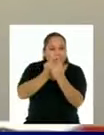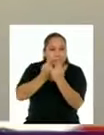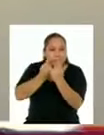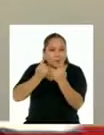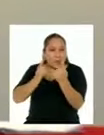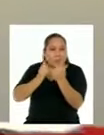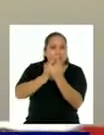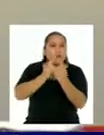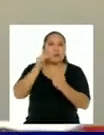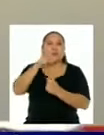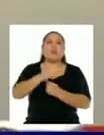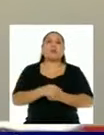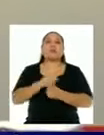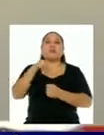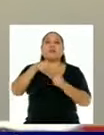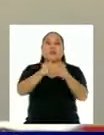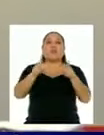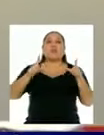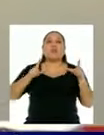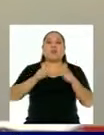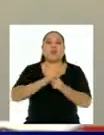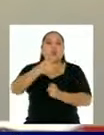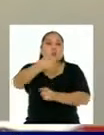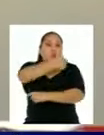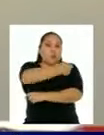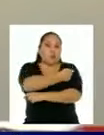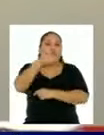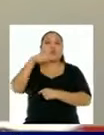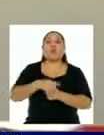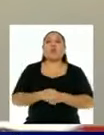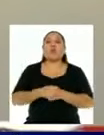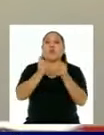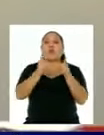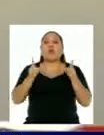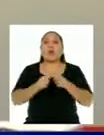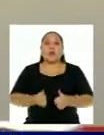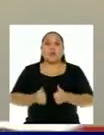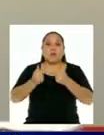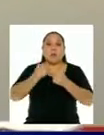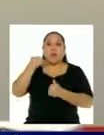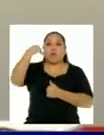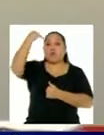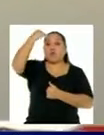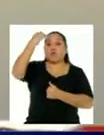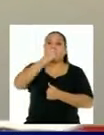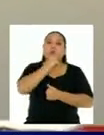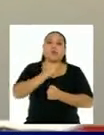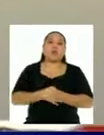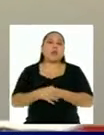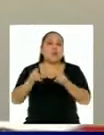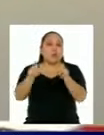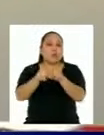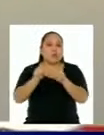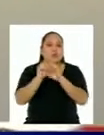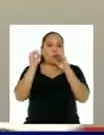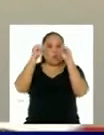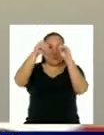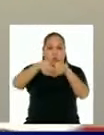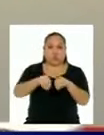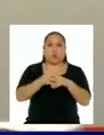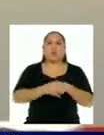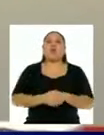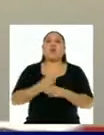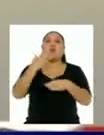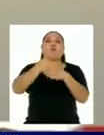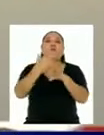estos centros de vacunación a los lugares donde viven nuestros adultos mayores. También se ha puesto énfasis en el sistema